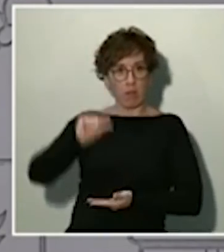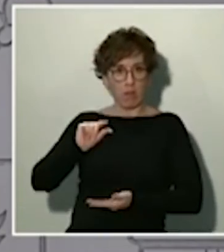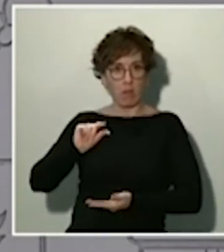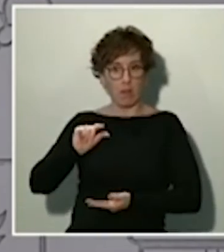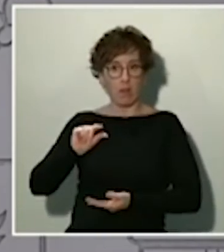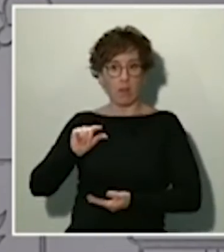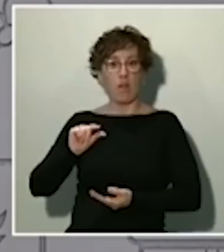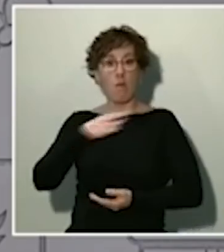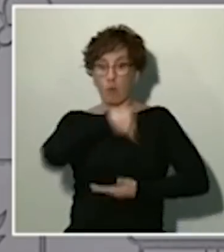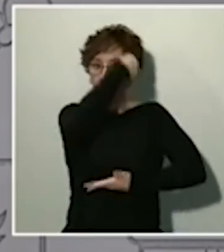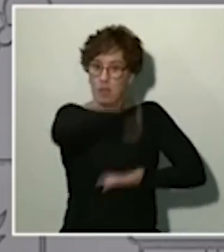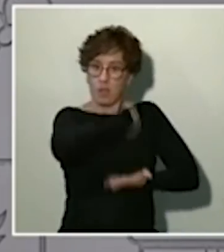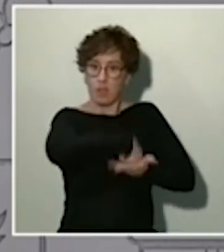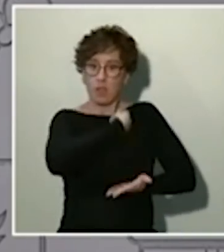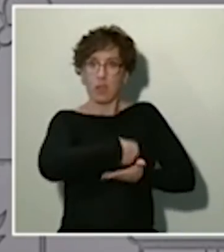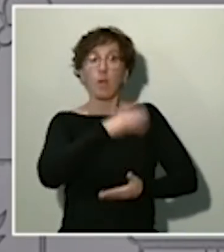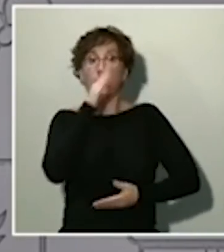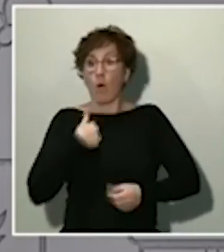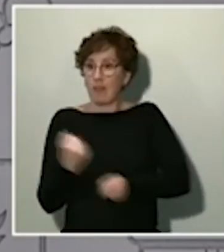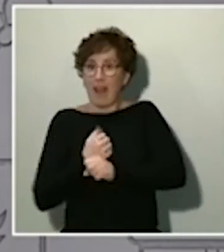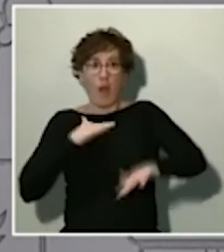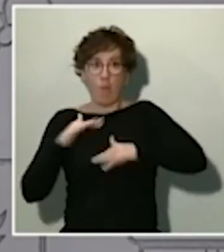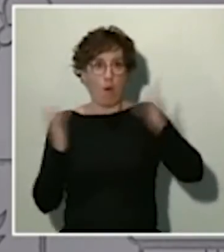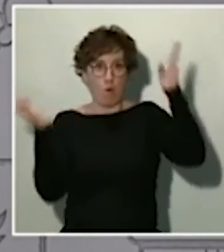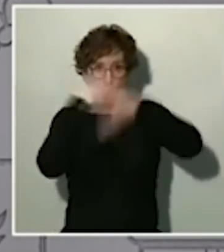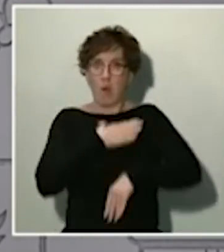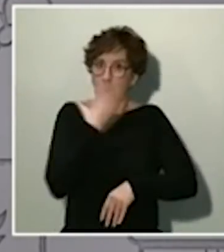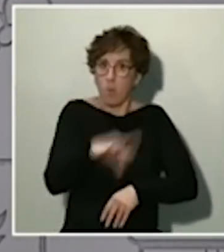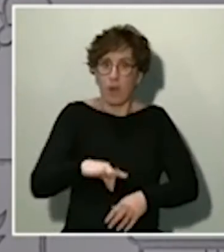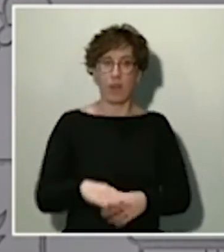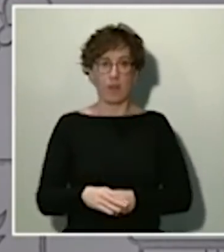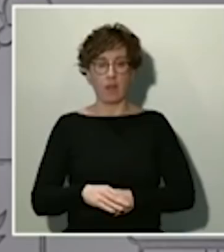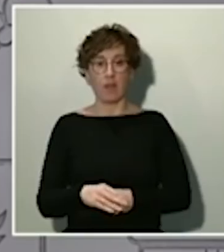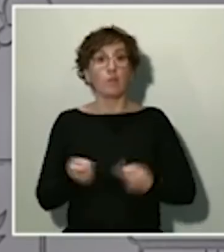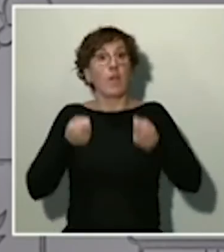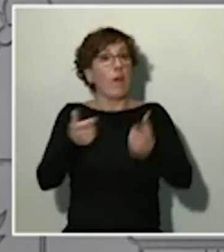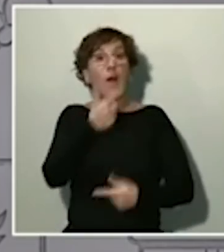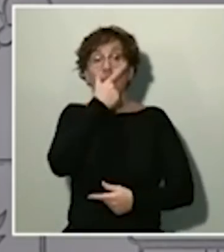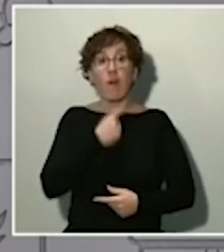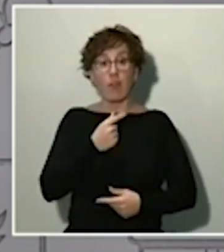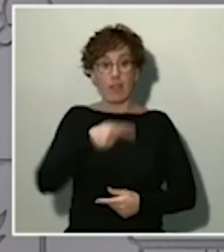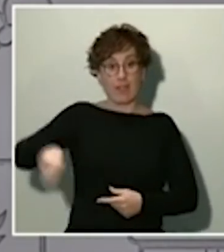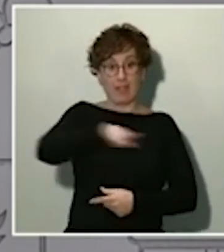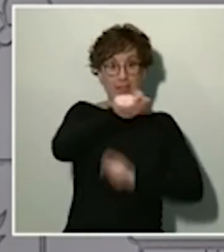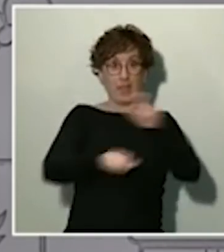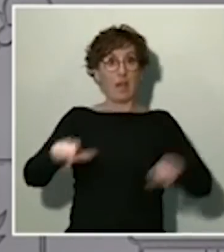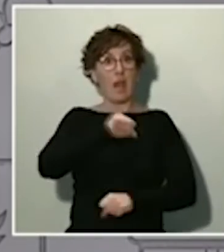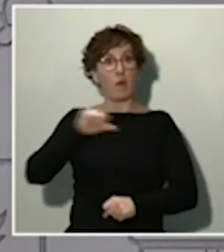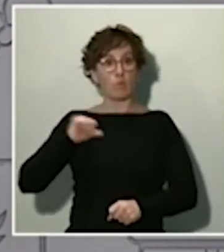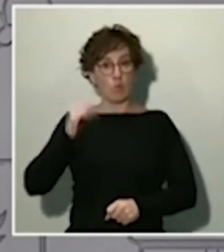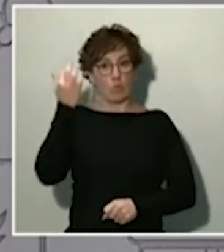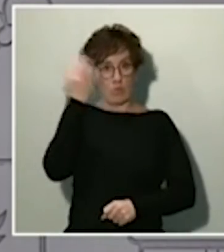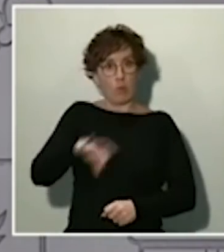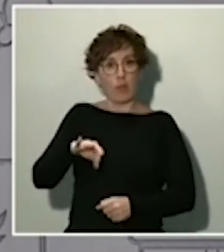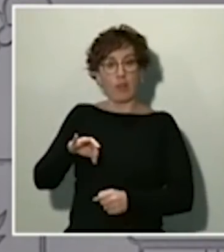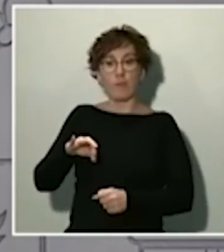prestación por cese de actividad. Por tanto, facilitaremos que los autónomos y las autónomas puedan cobrar con rapidez una